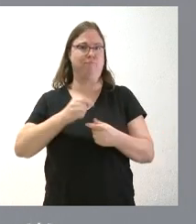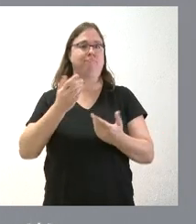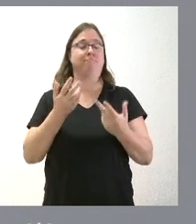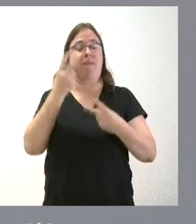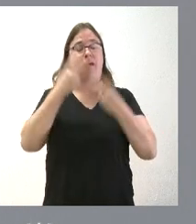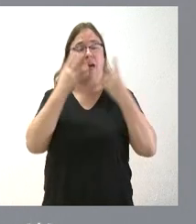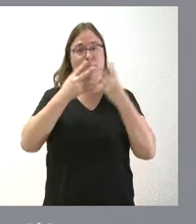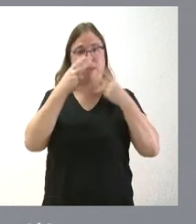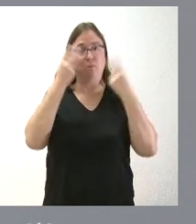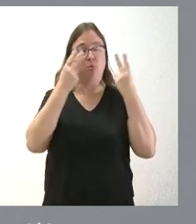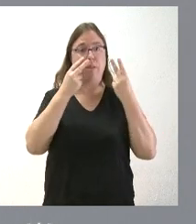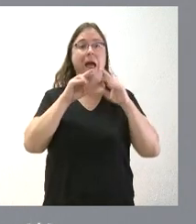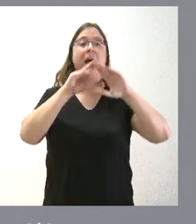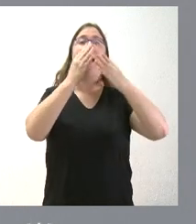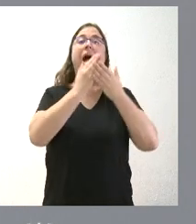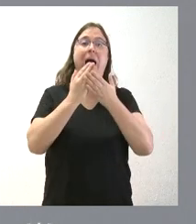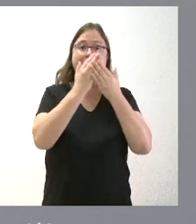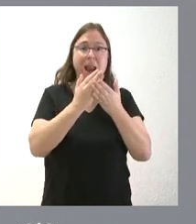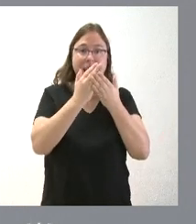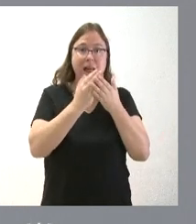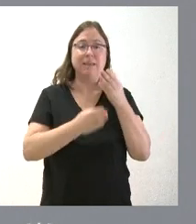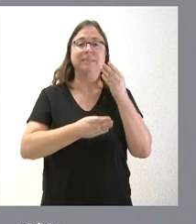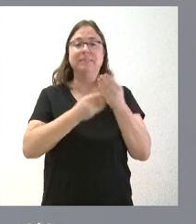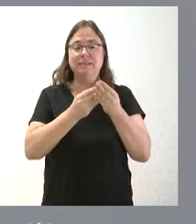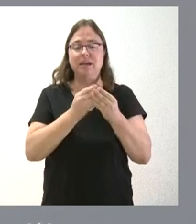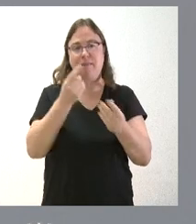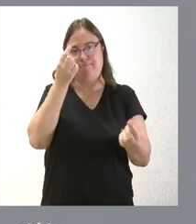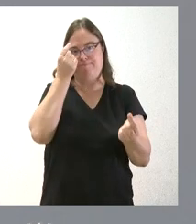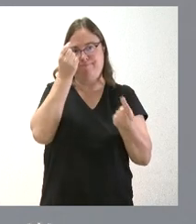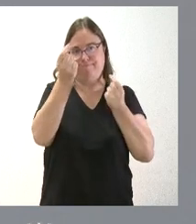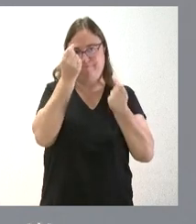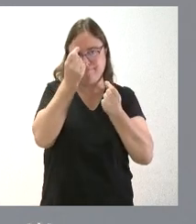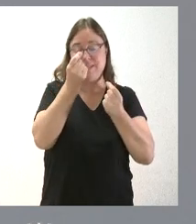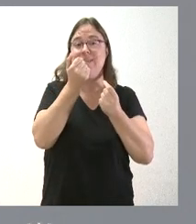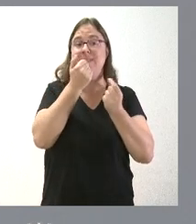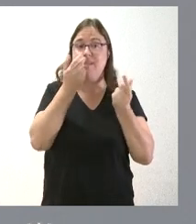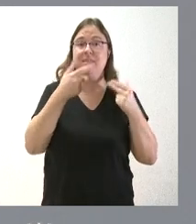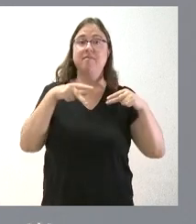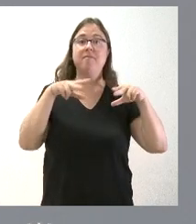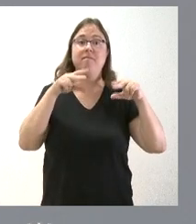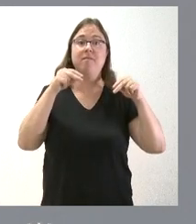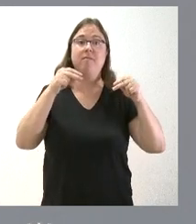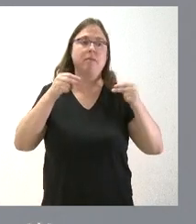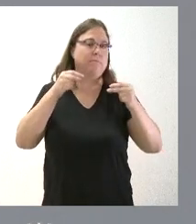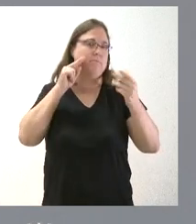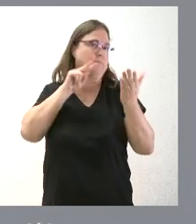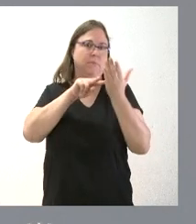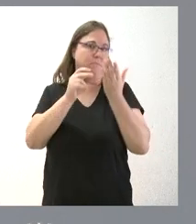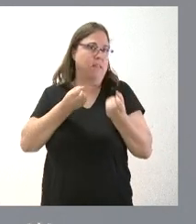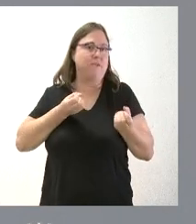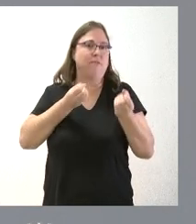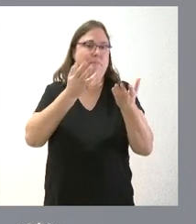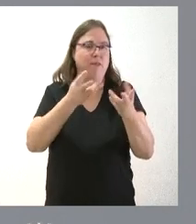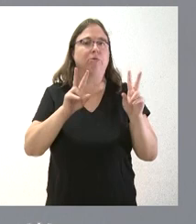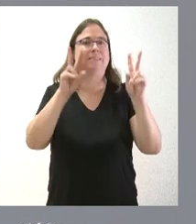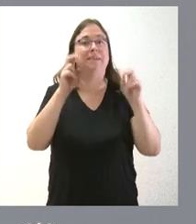análisis se está realizando con toda la profundidad de la que seamos capaces y cuando finalice se les ofrecerá con transparencia toda la información al